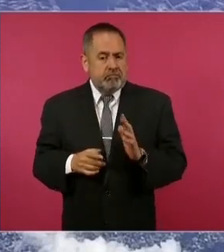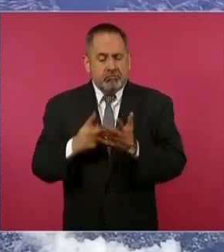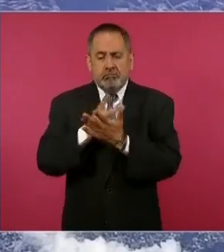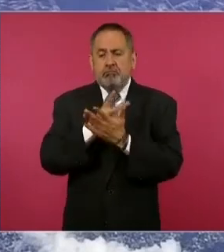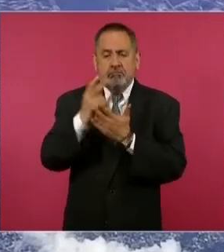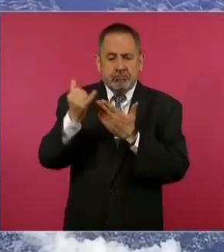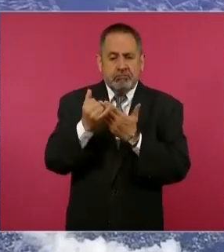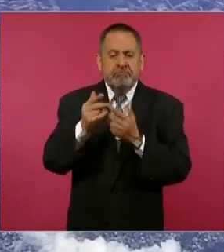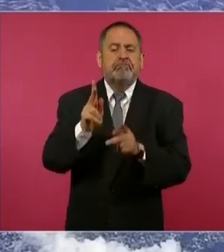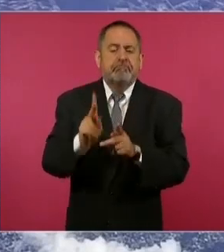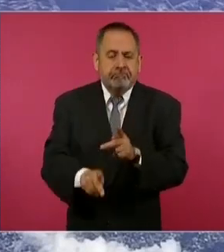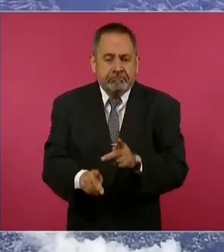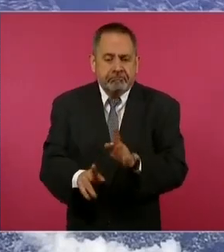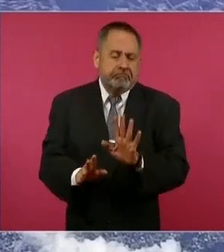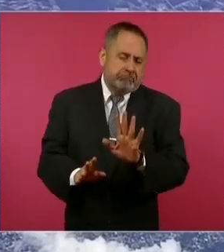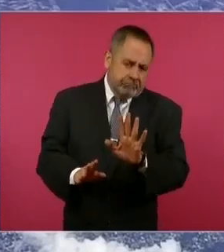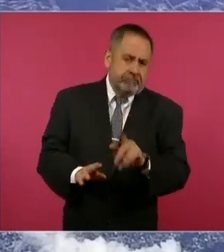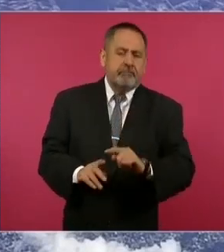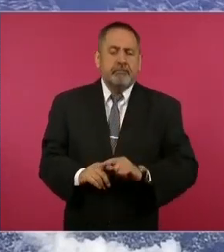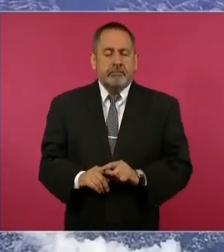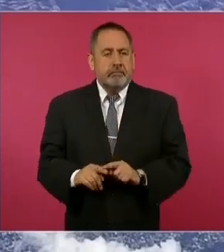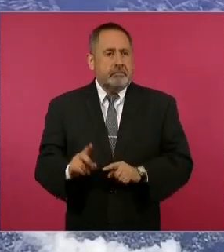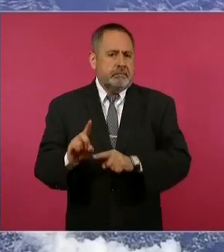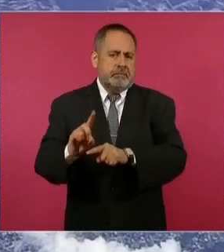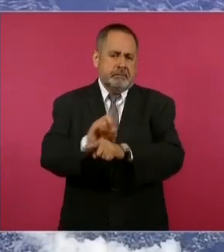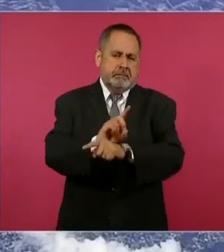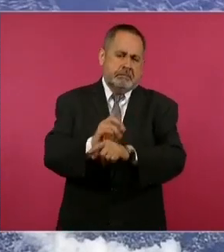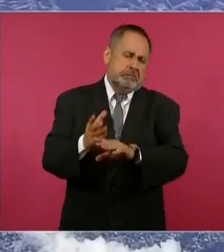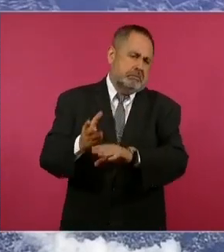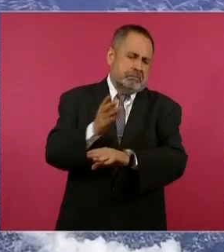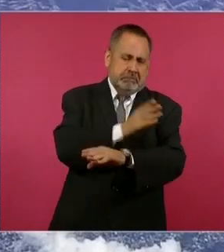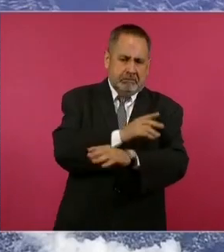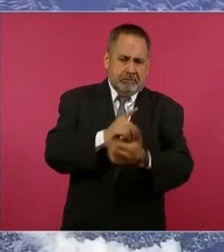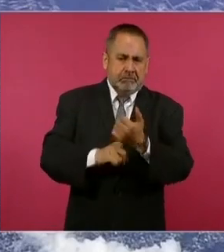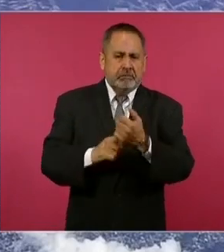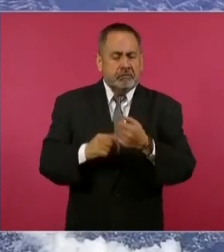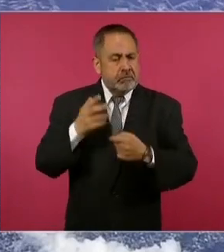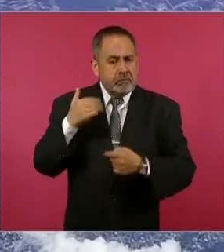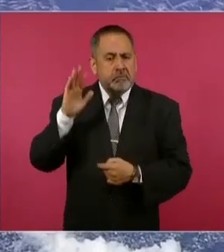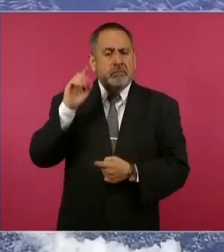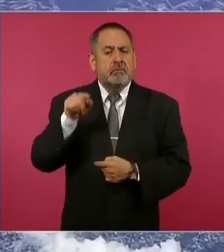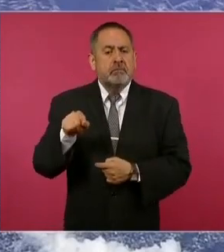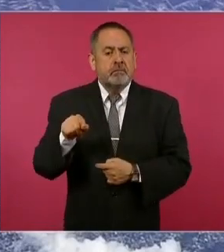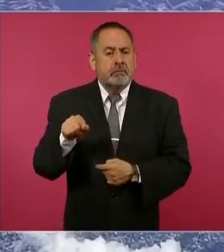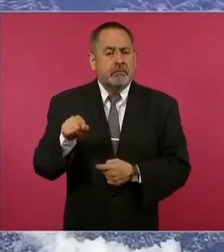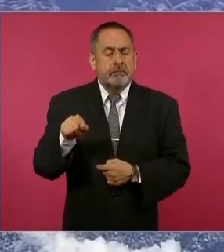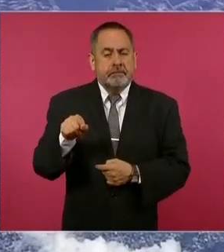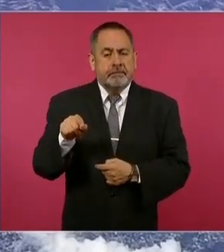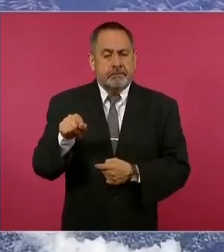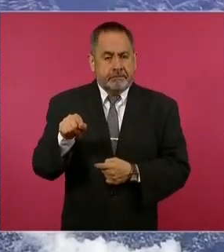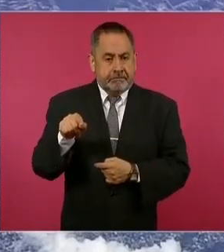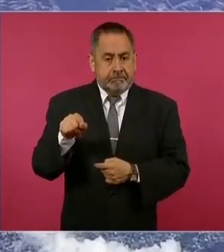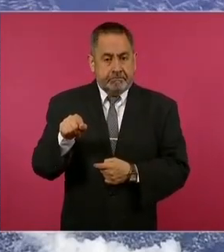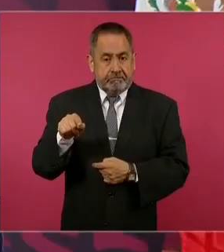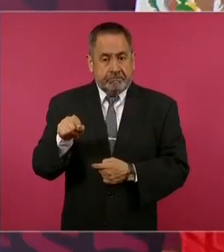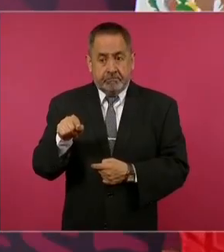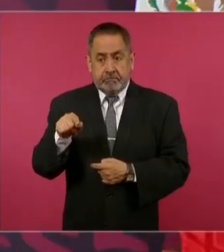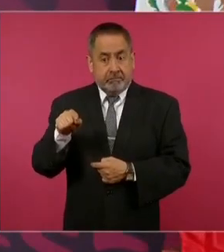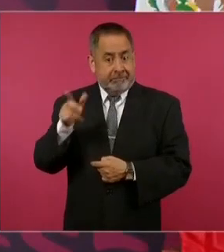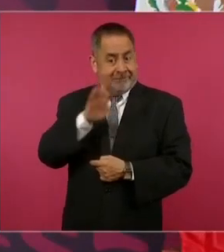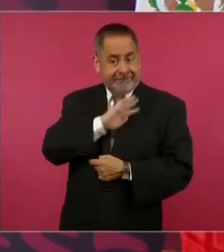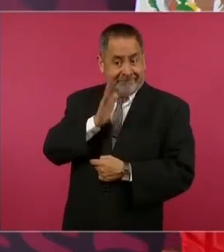que data de siglos, desde que llegaron los